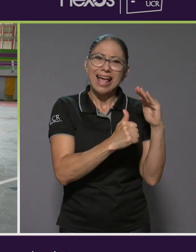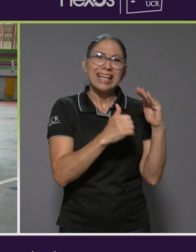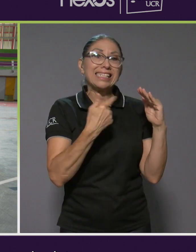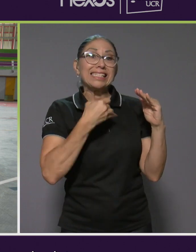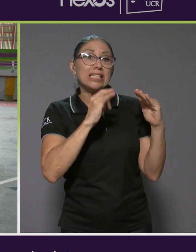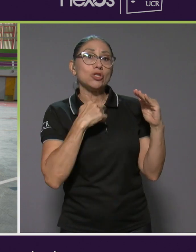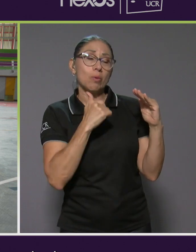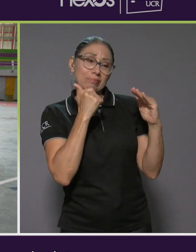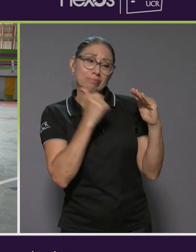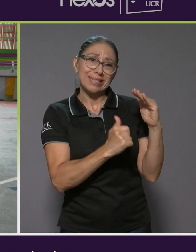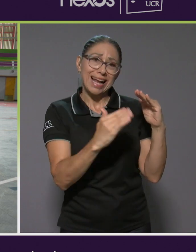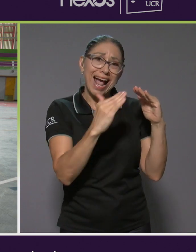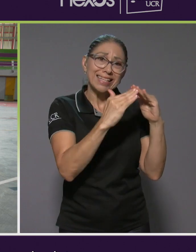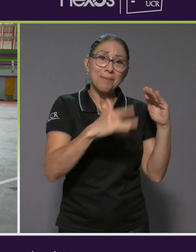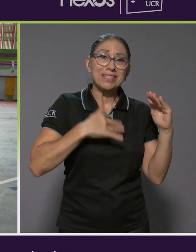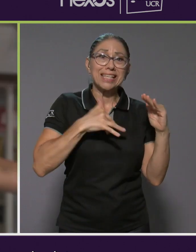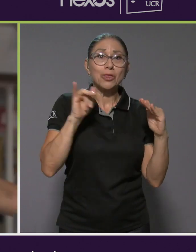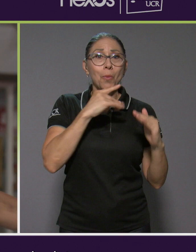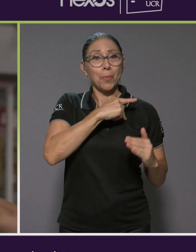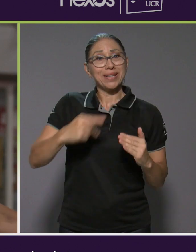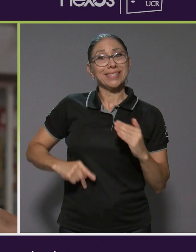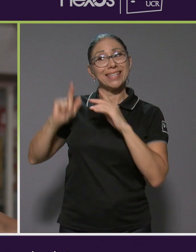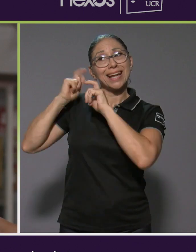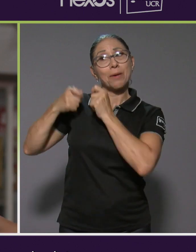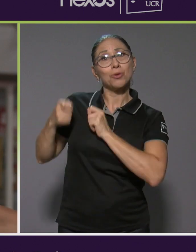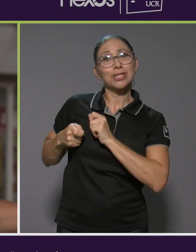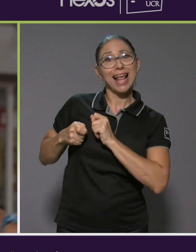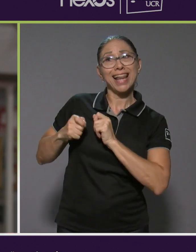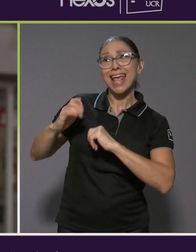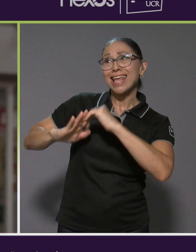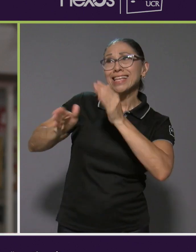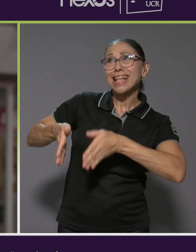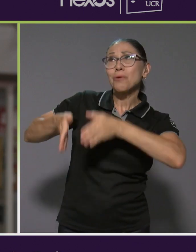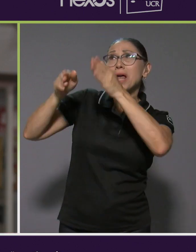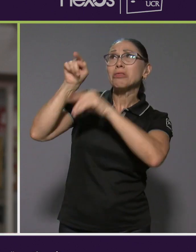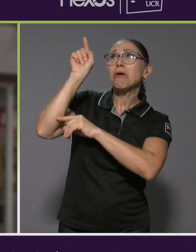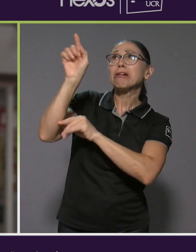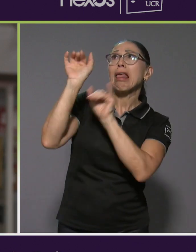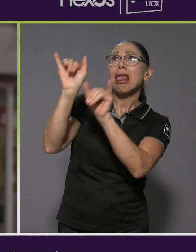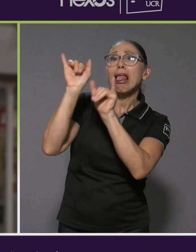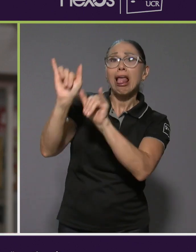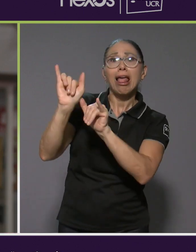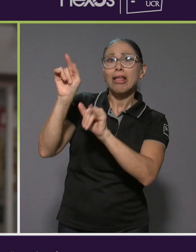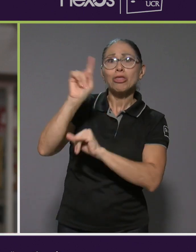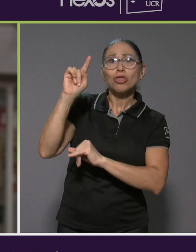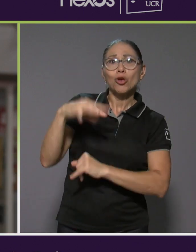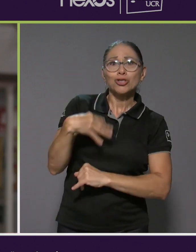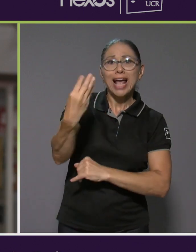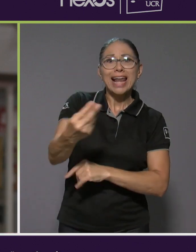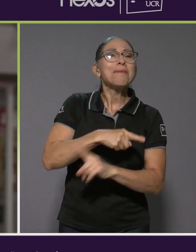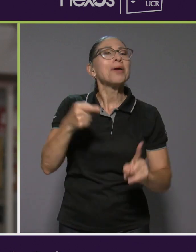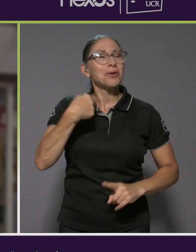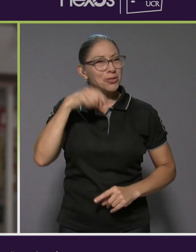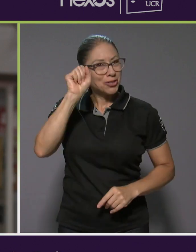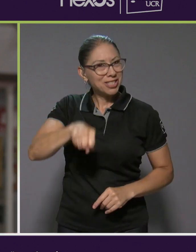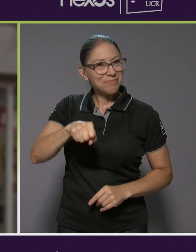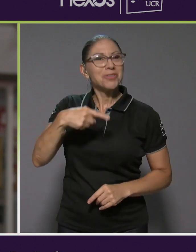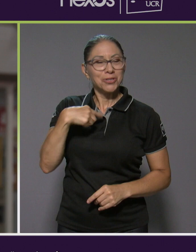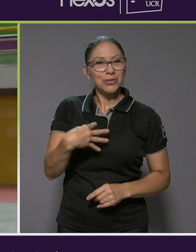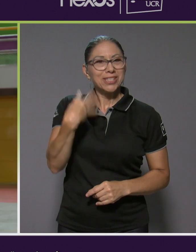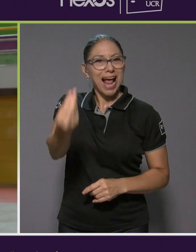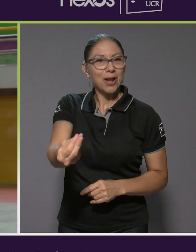toda la torre se nos sale. Pero yo sí salgo, no solo ella.